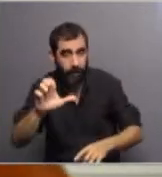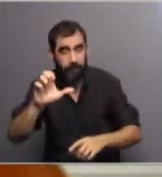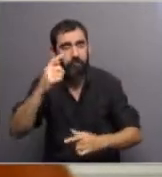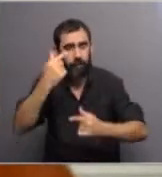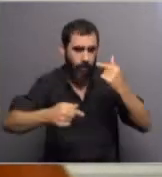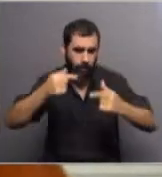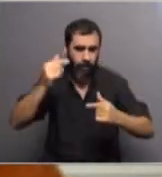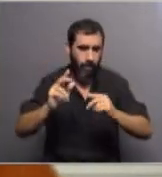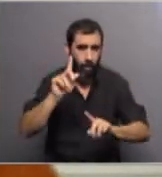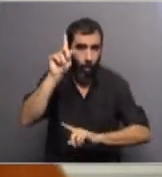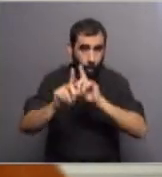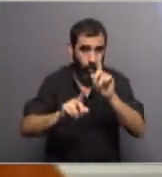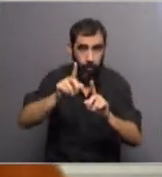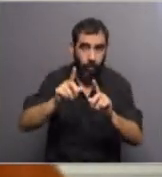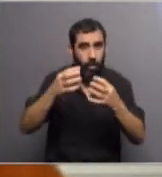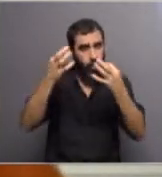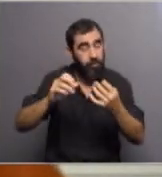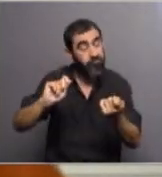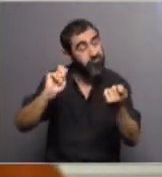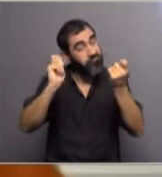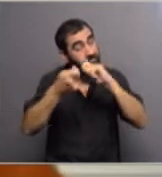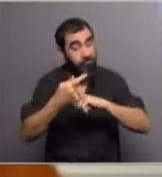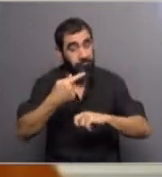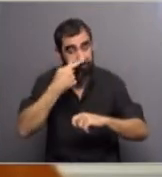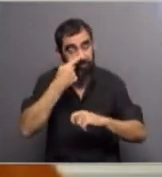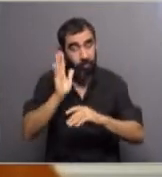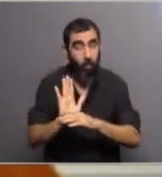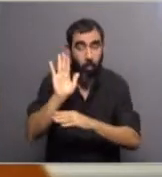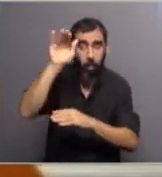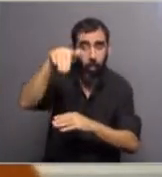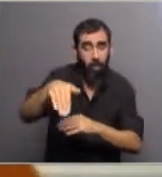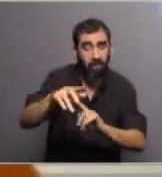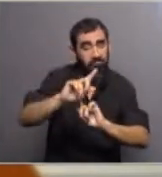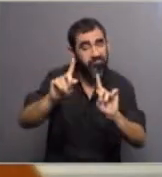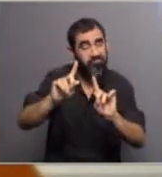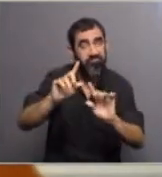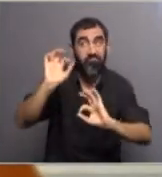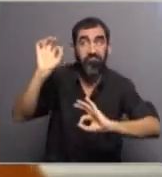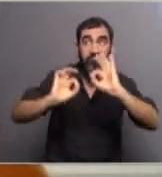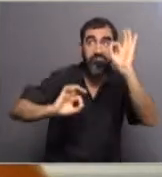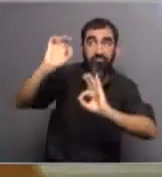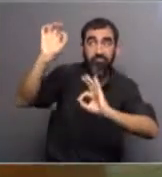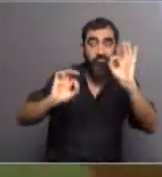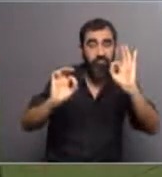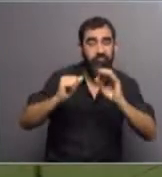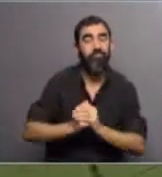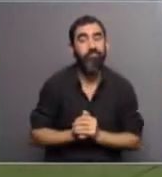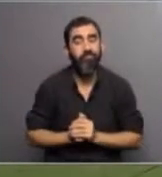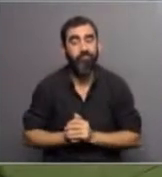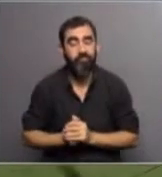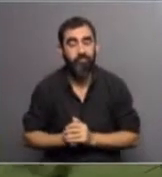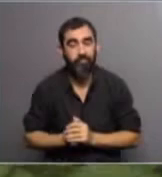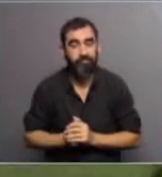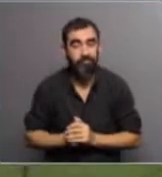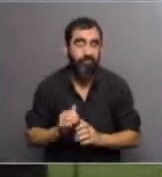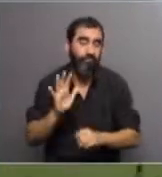Maryland. Y de pronto cambió su interés por los puentes, por el cosmos. De puente a una escalera al cielo